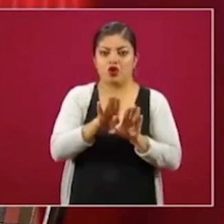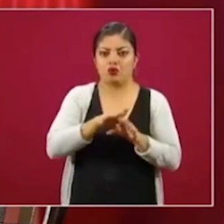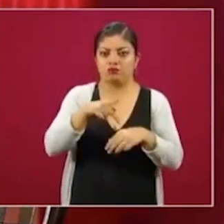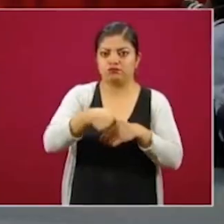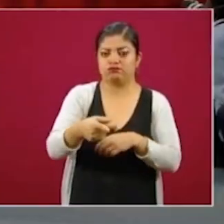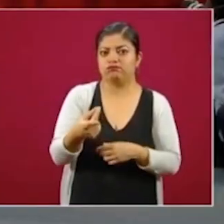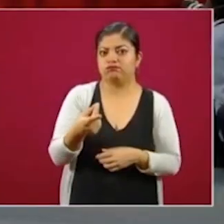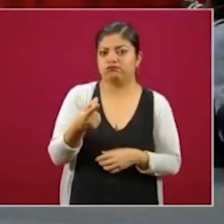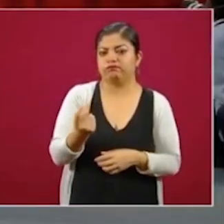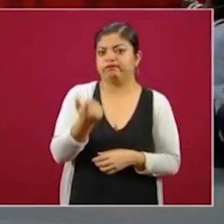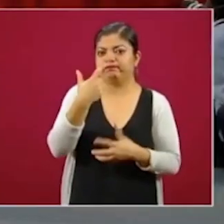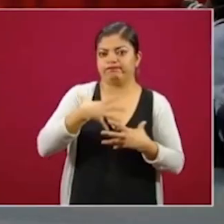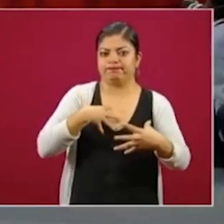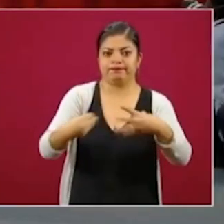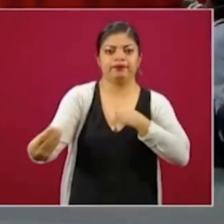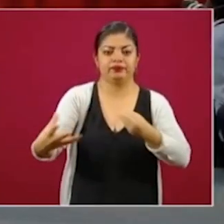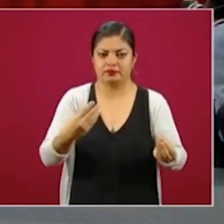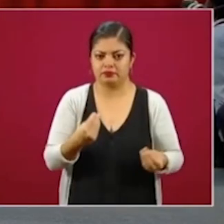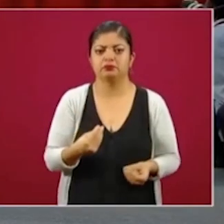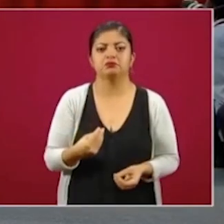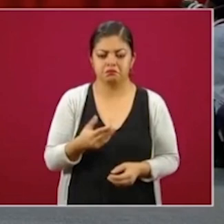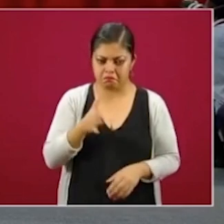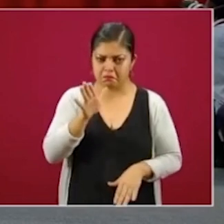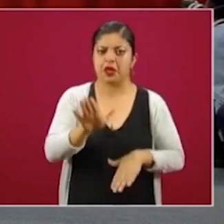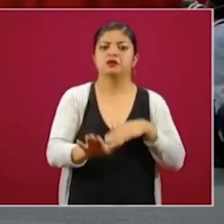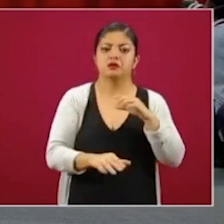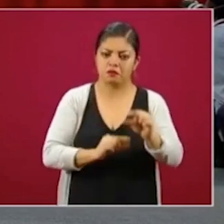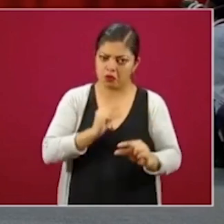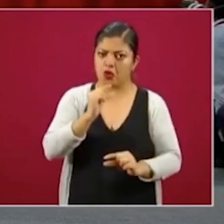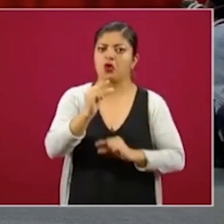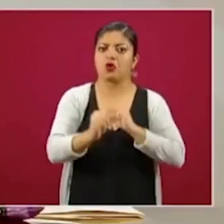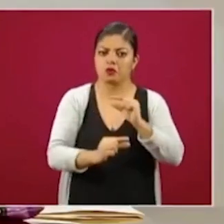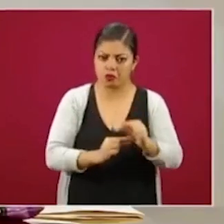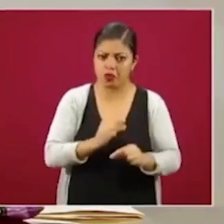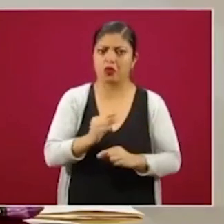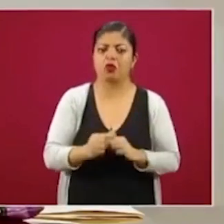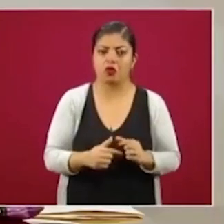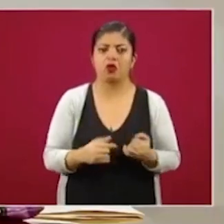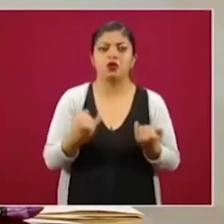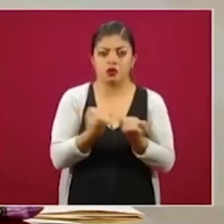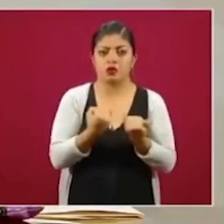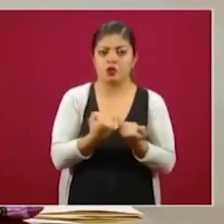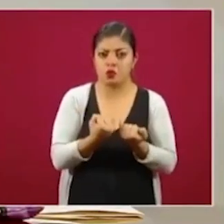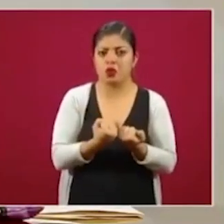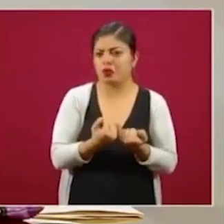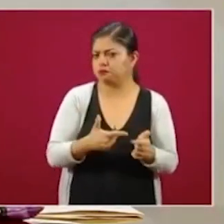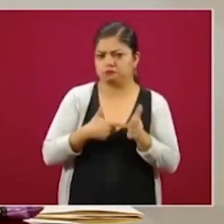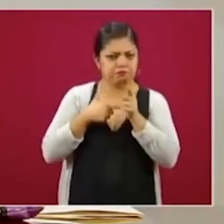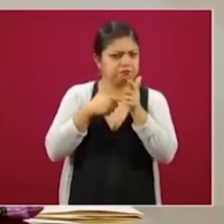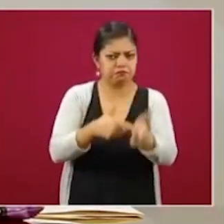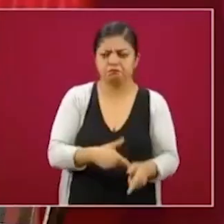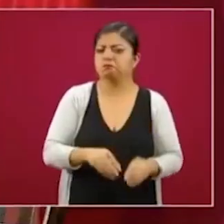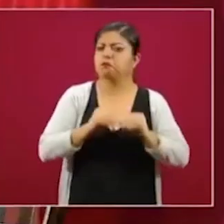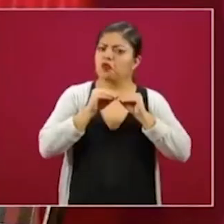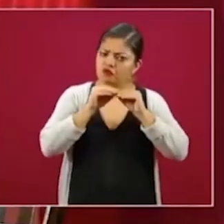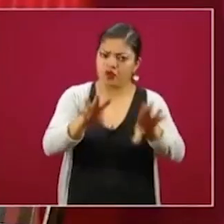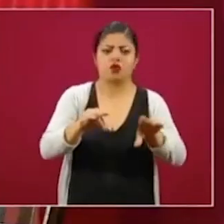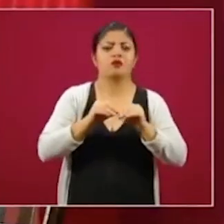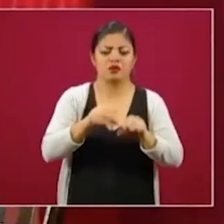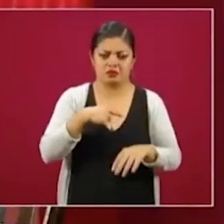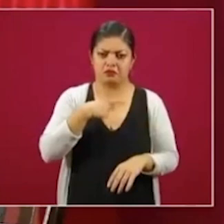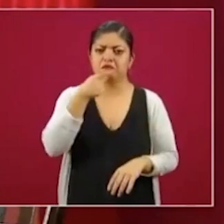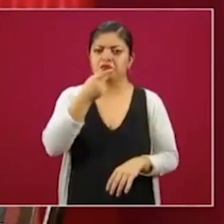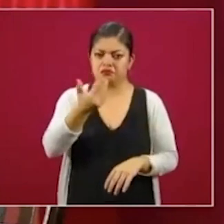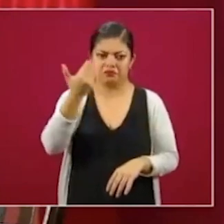contagio. Entonces, vamos bien, vamos avanzando y aquí seguiremos reportando, como les